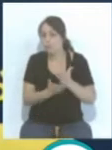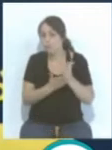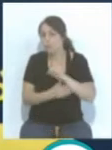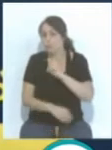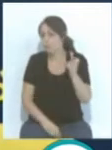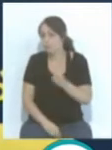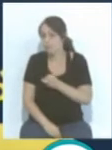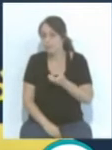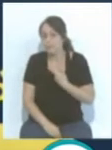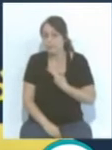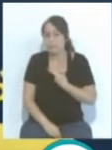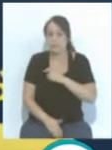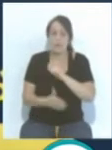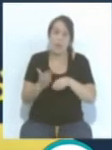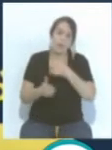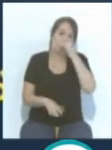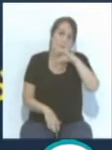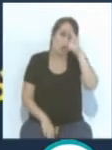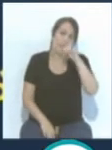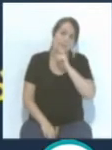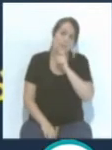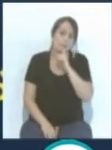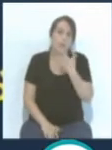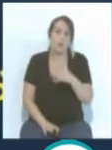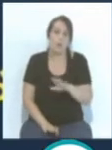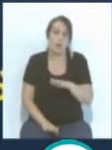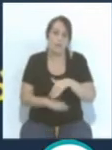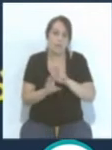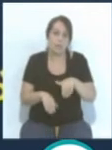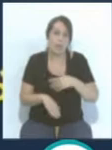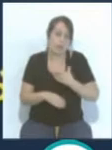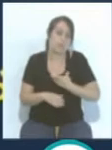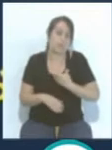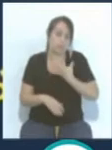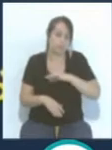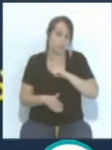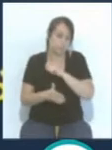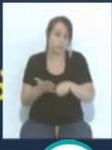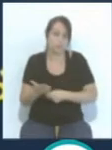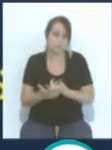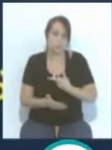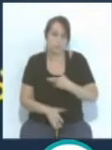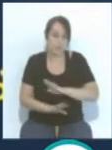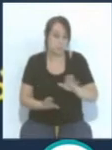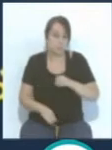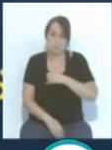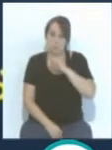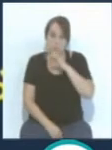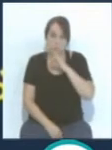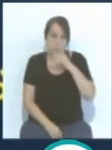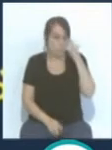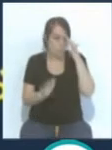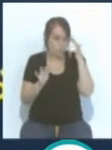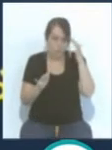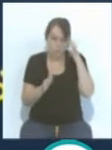difícil firmar en enero, pero bueno, al final se pudo hacer y estoy muy contento, muy ilusionado